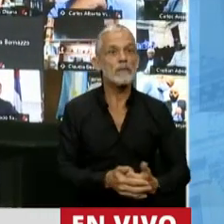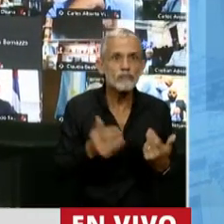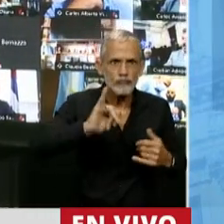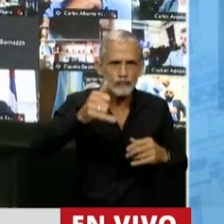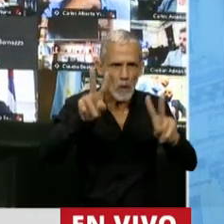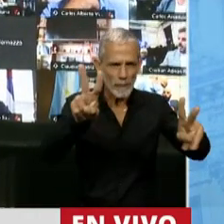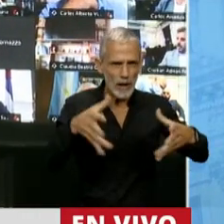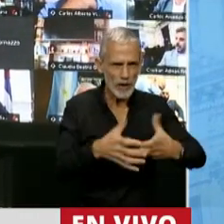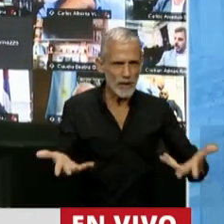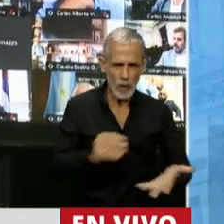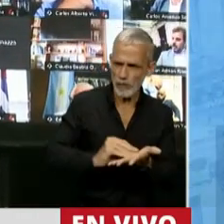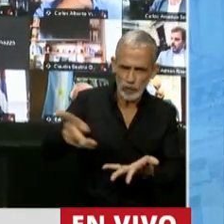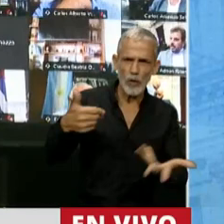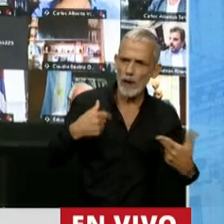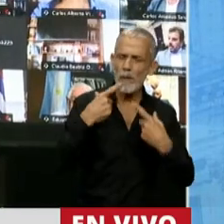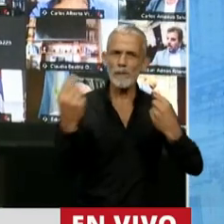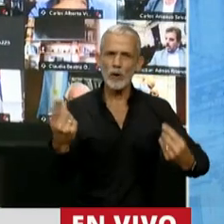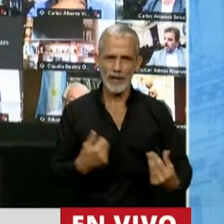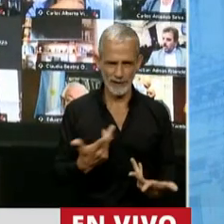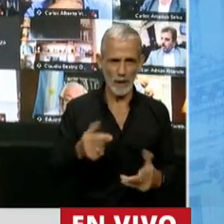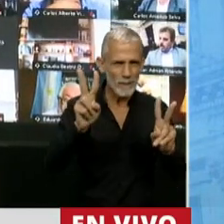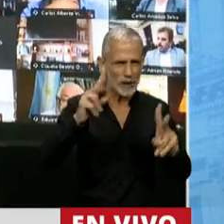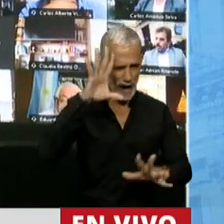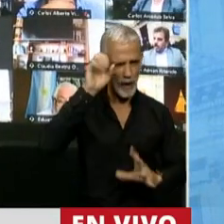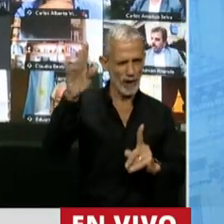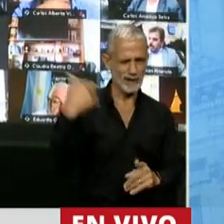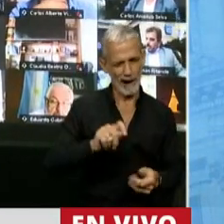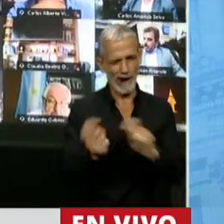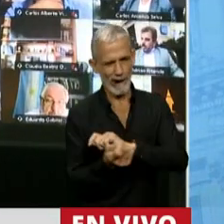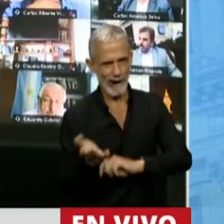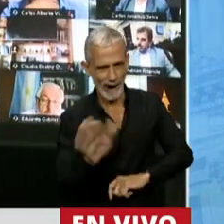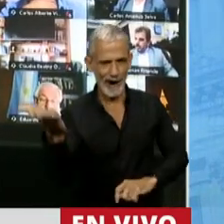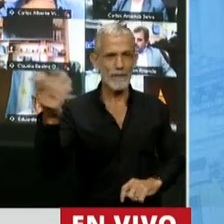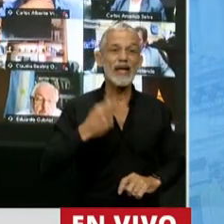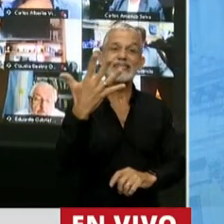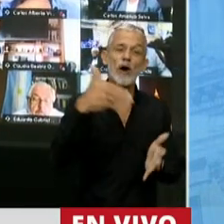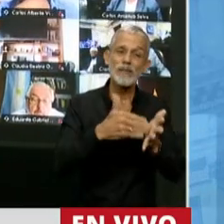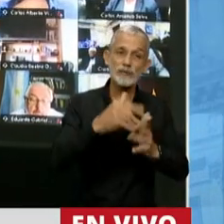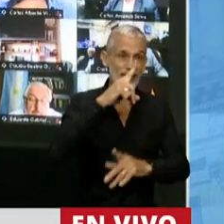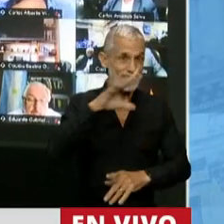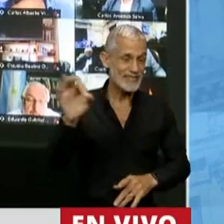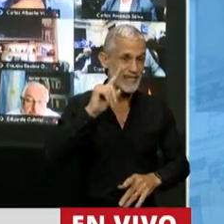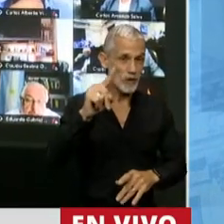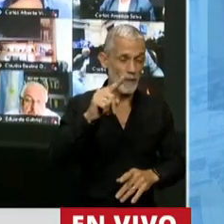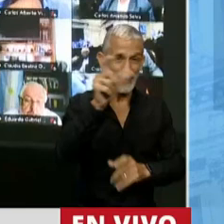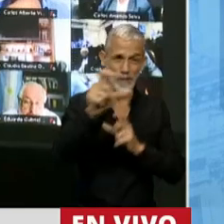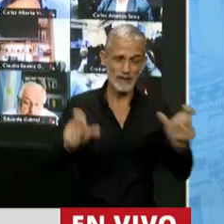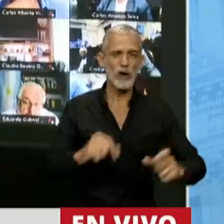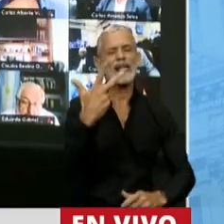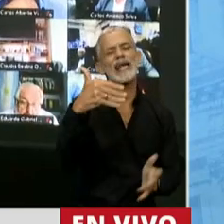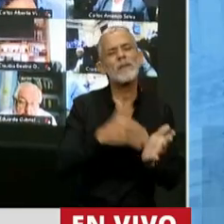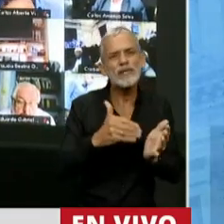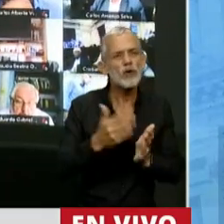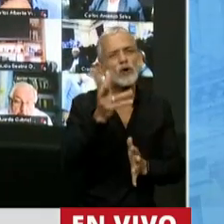peronismo, diputado, usted que se pasó de ese lado. Acuérdese, 5.700.000 habitantes. 3 millones